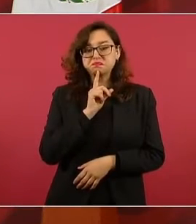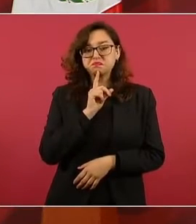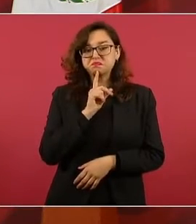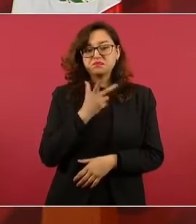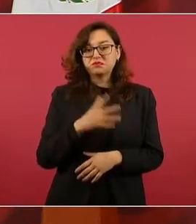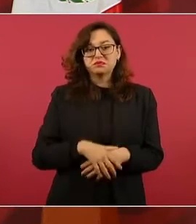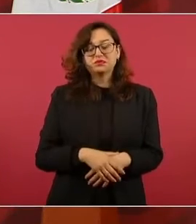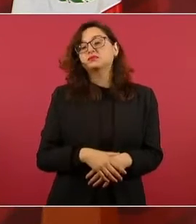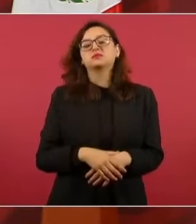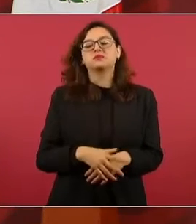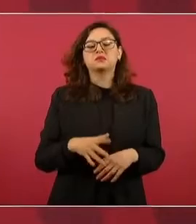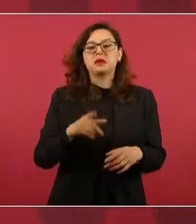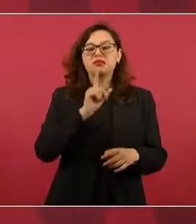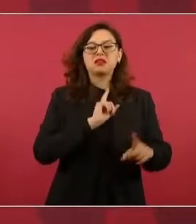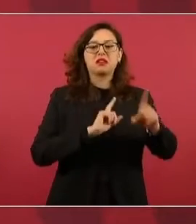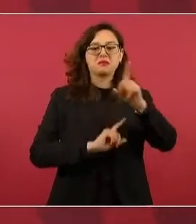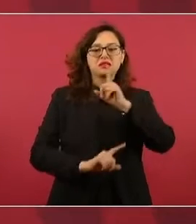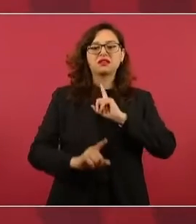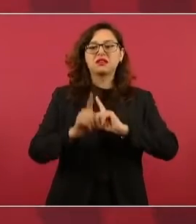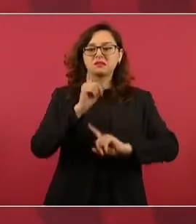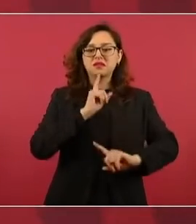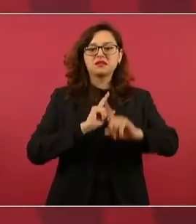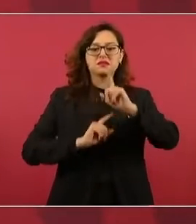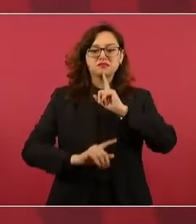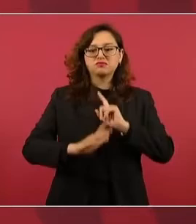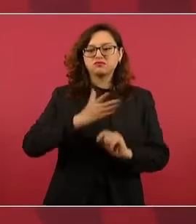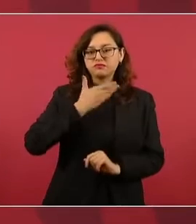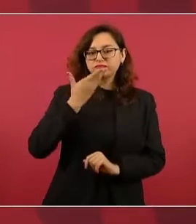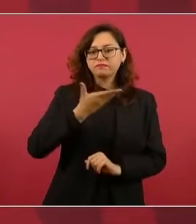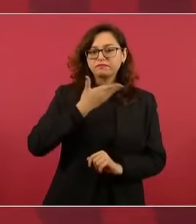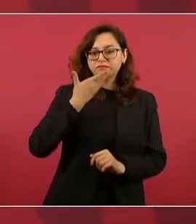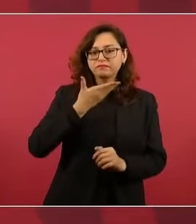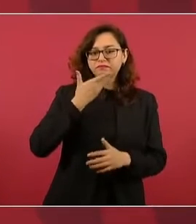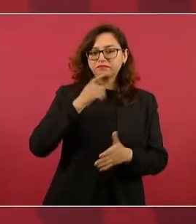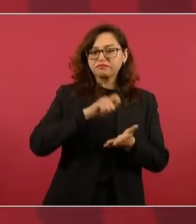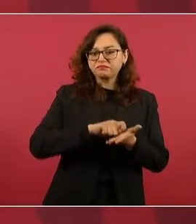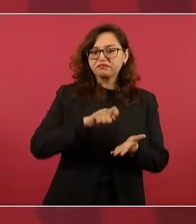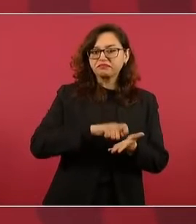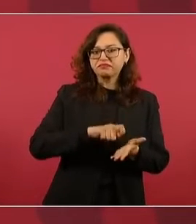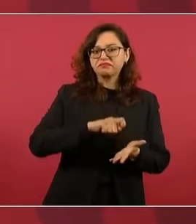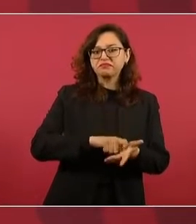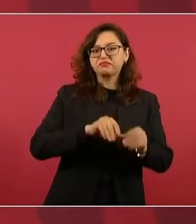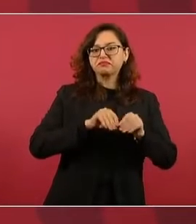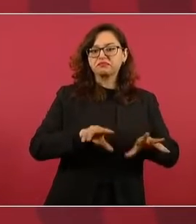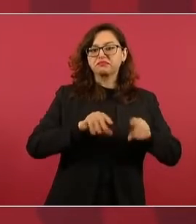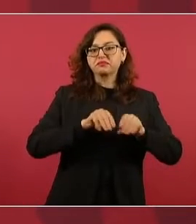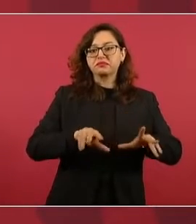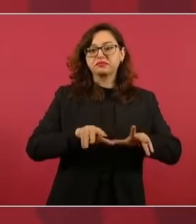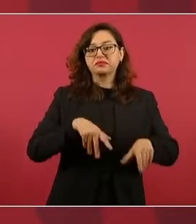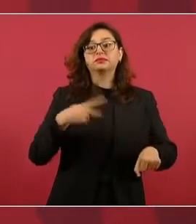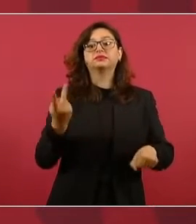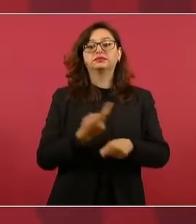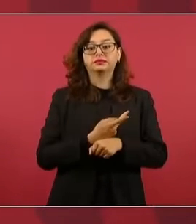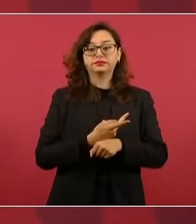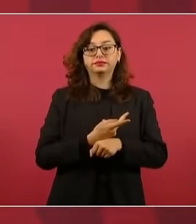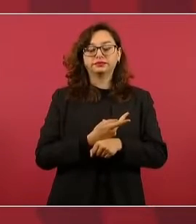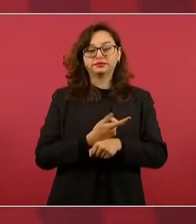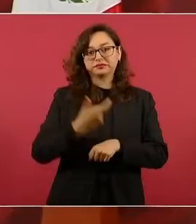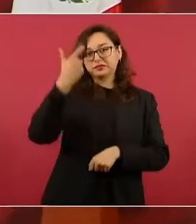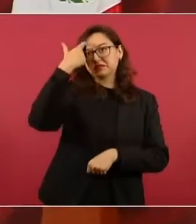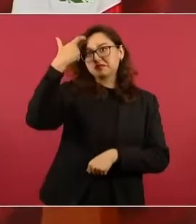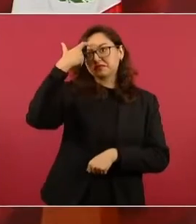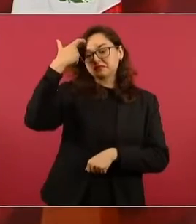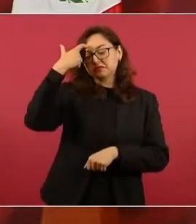Se pierde la imaginación y el talento cuando alguien se entrega